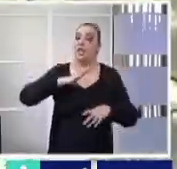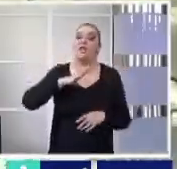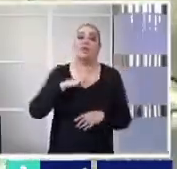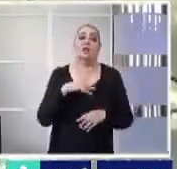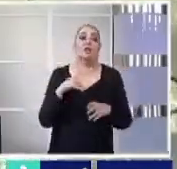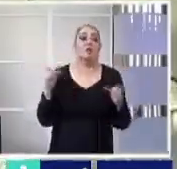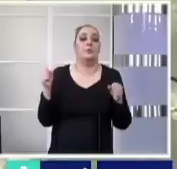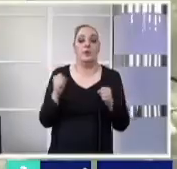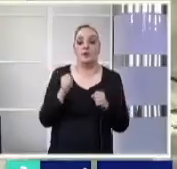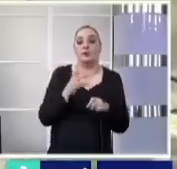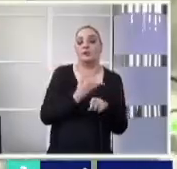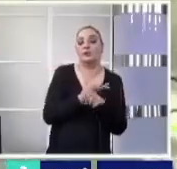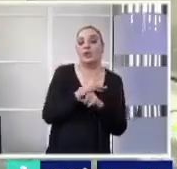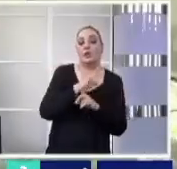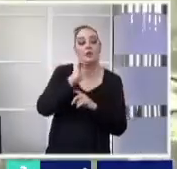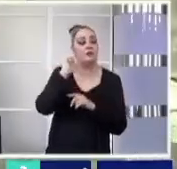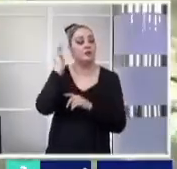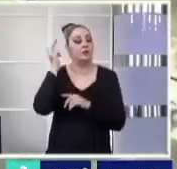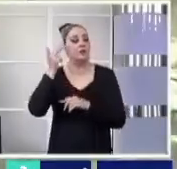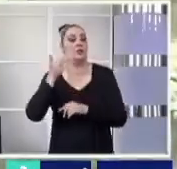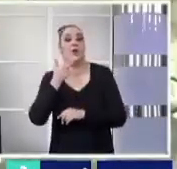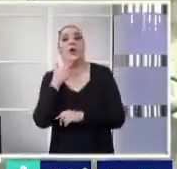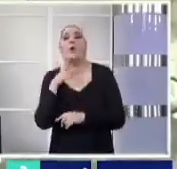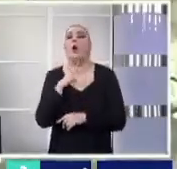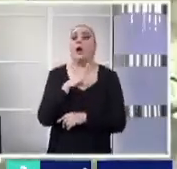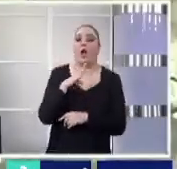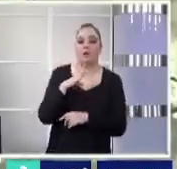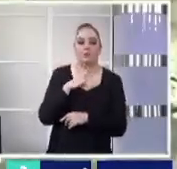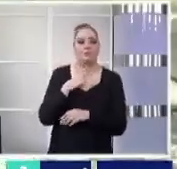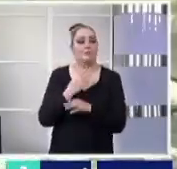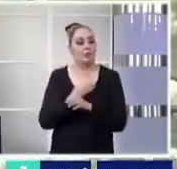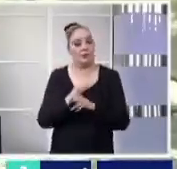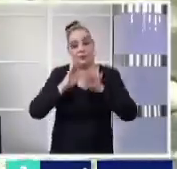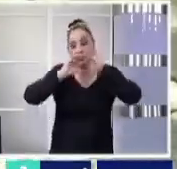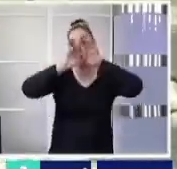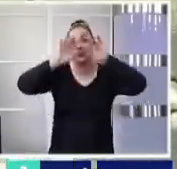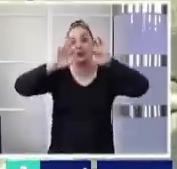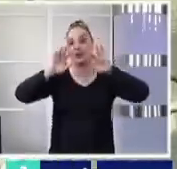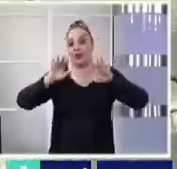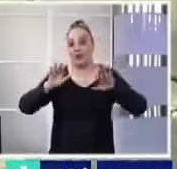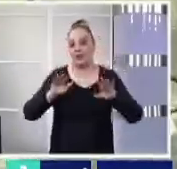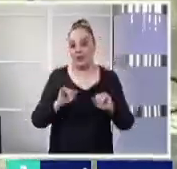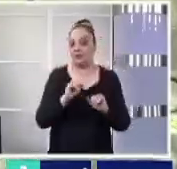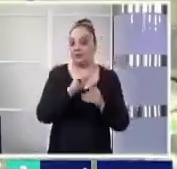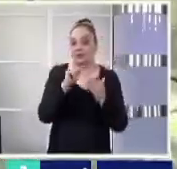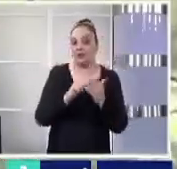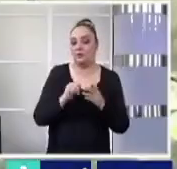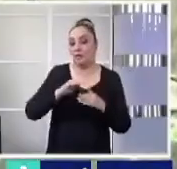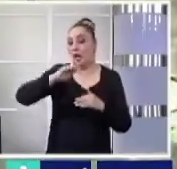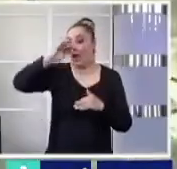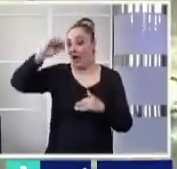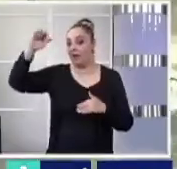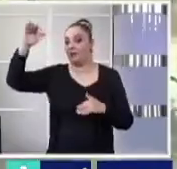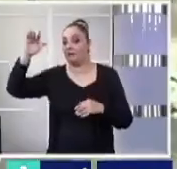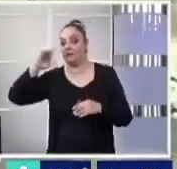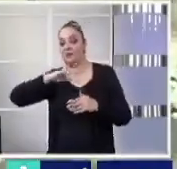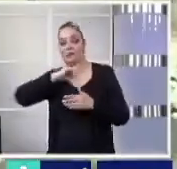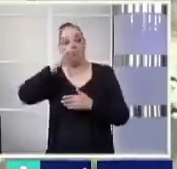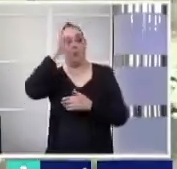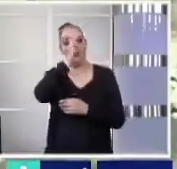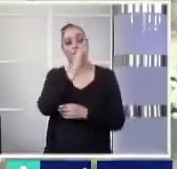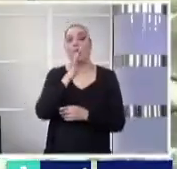sobre el estado de Chihuahua. Esta mañana se han registrado nevadas, también en zonas altas de Coahuila, ambiente